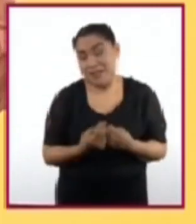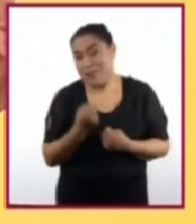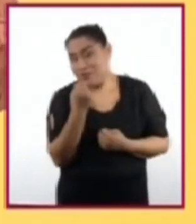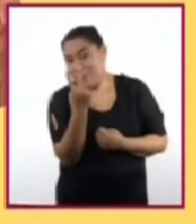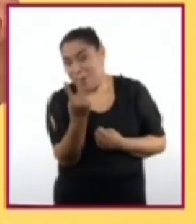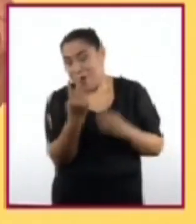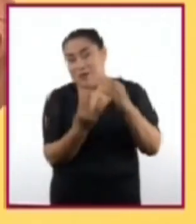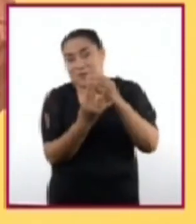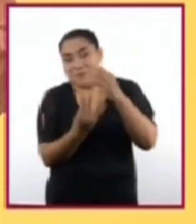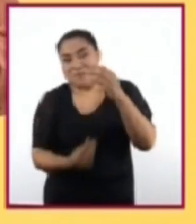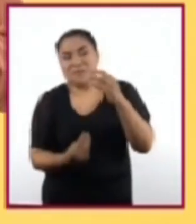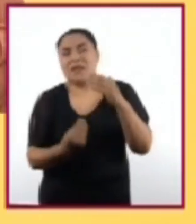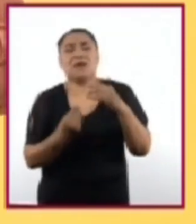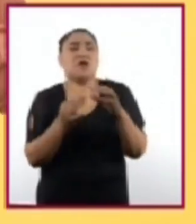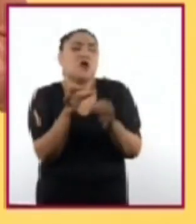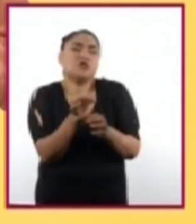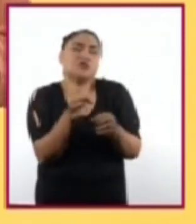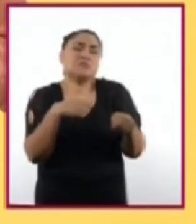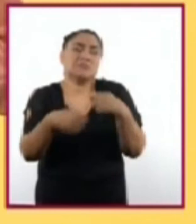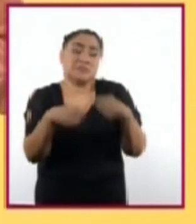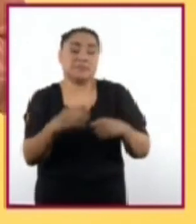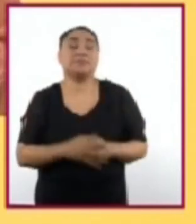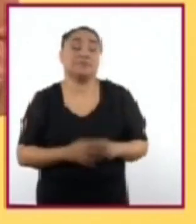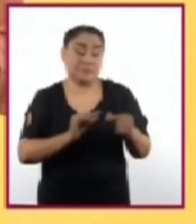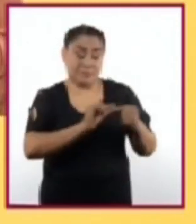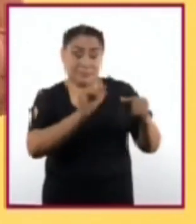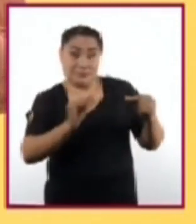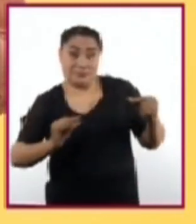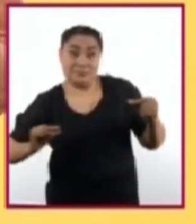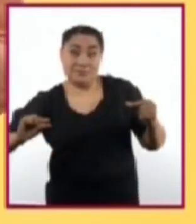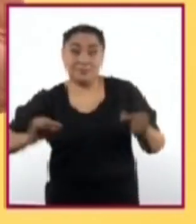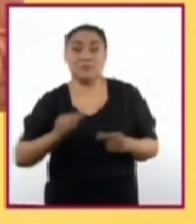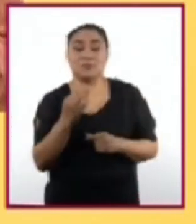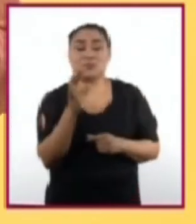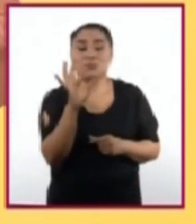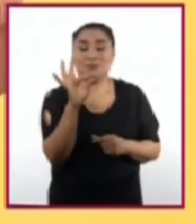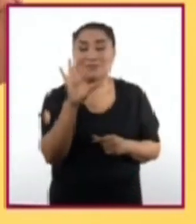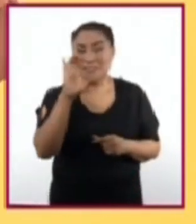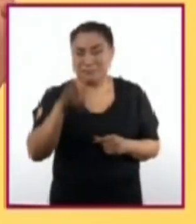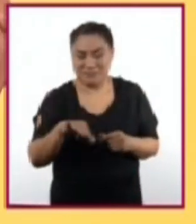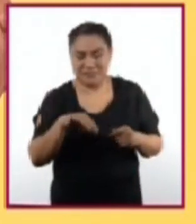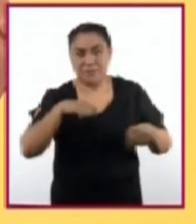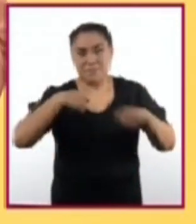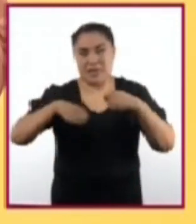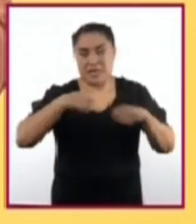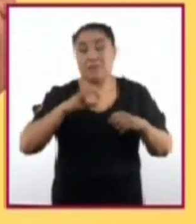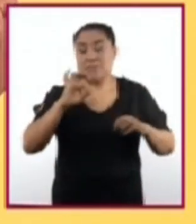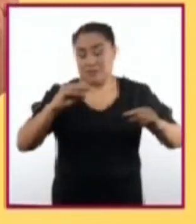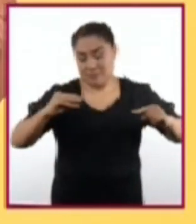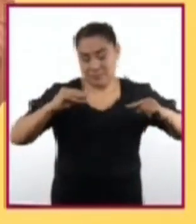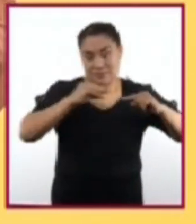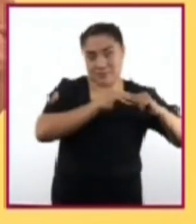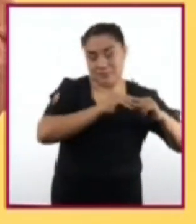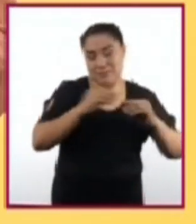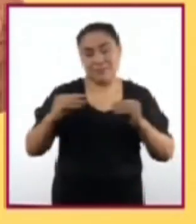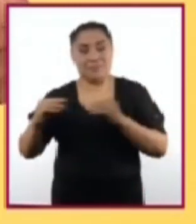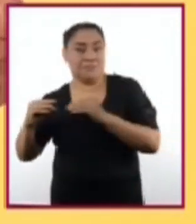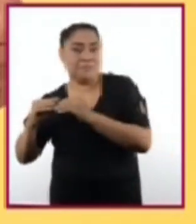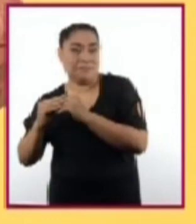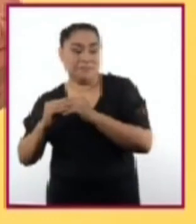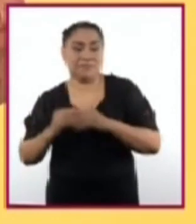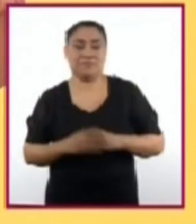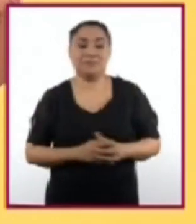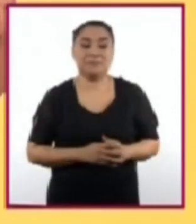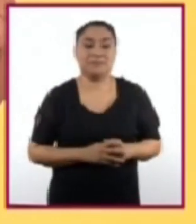pequeños de plástico, 40 centímetros de manguera de plástico delgada, que embone en los extremos de los